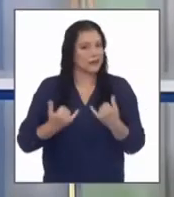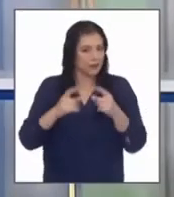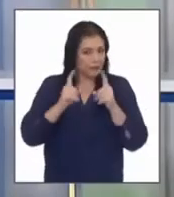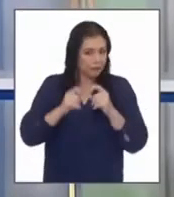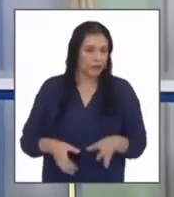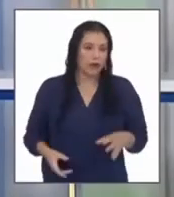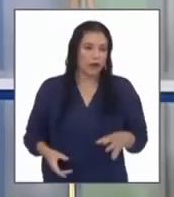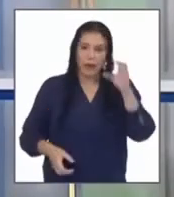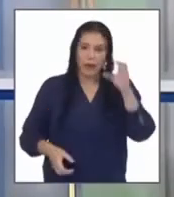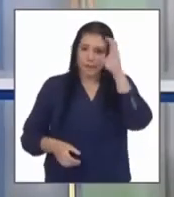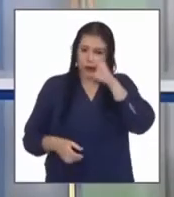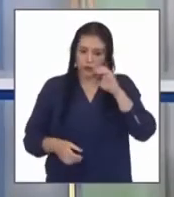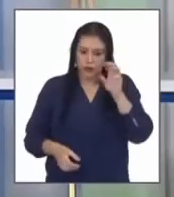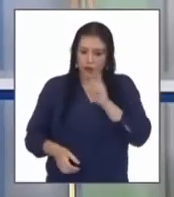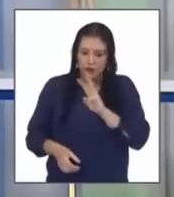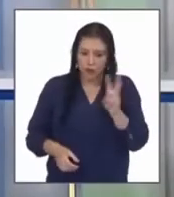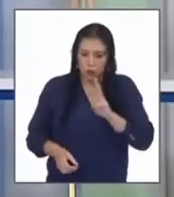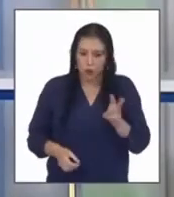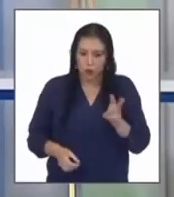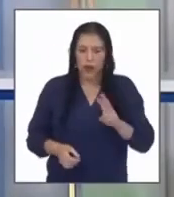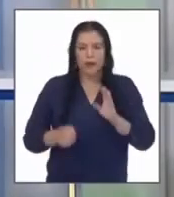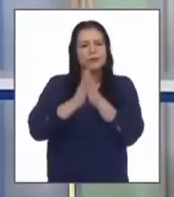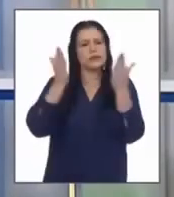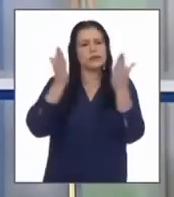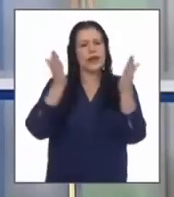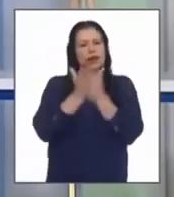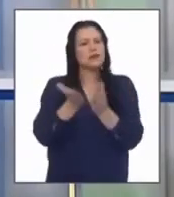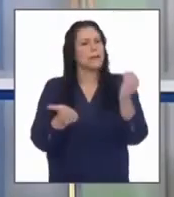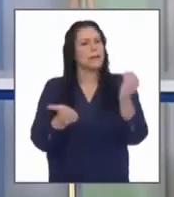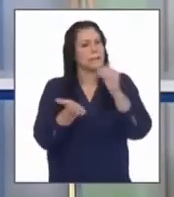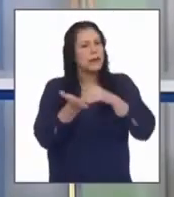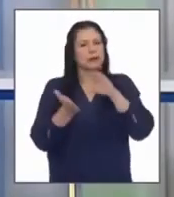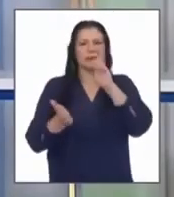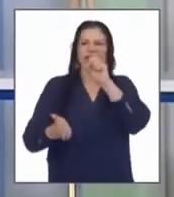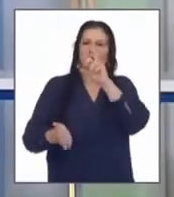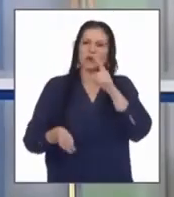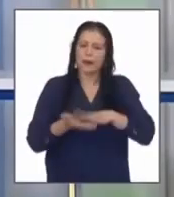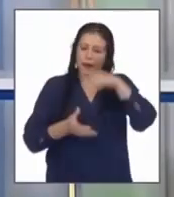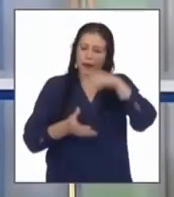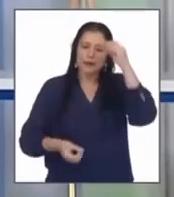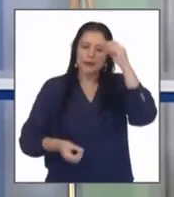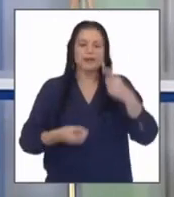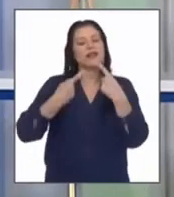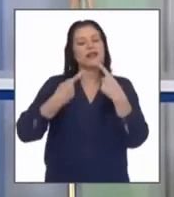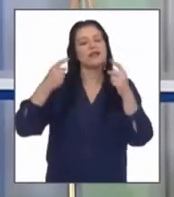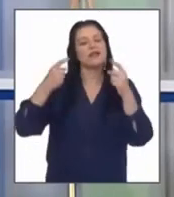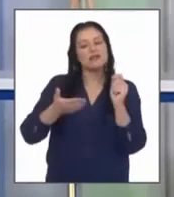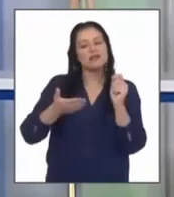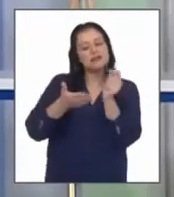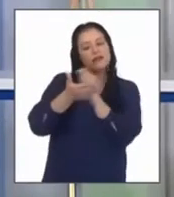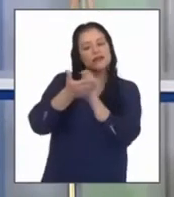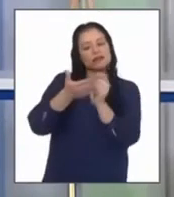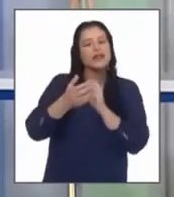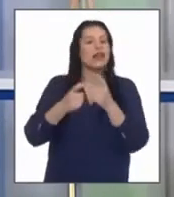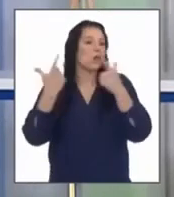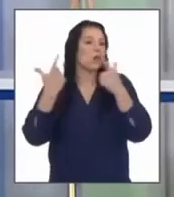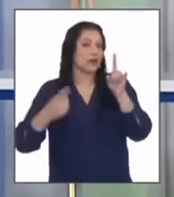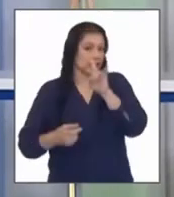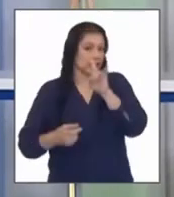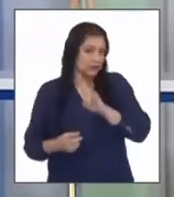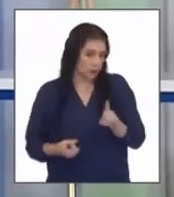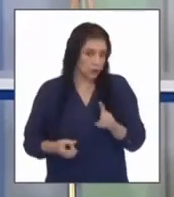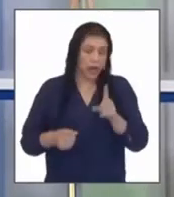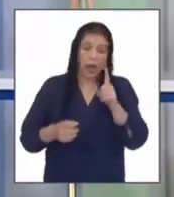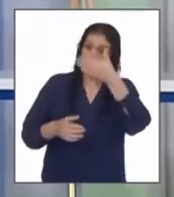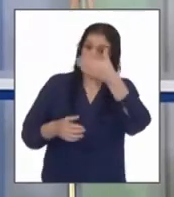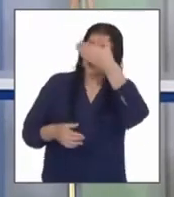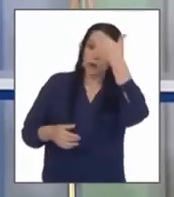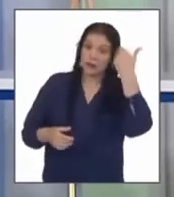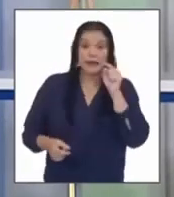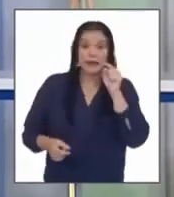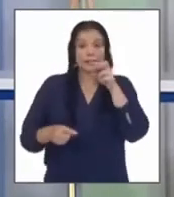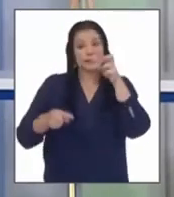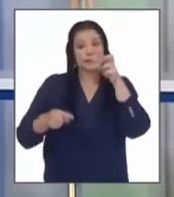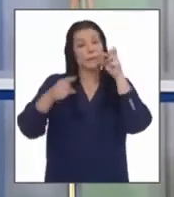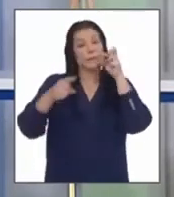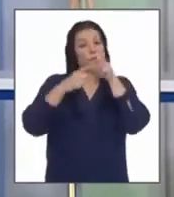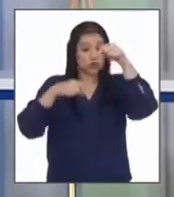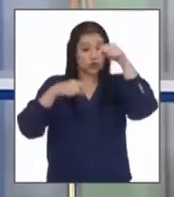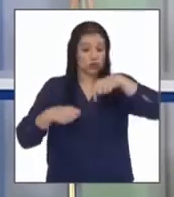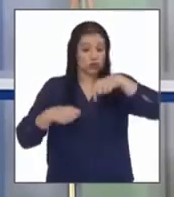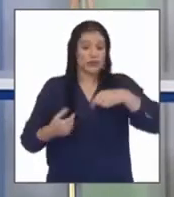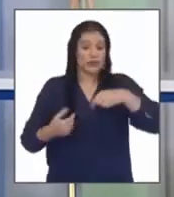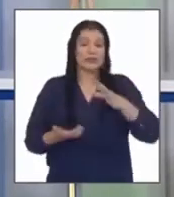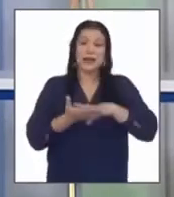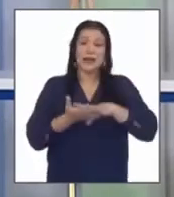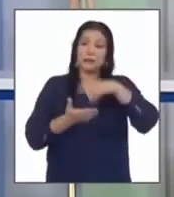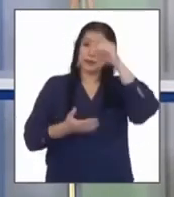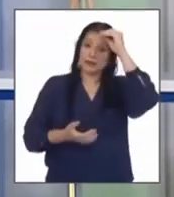buscaré en la web portadas de diarios y más crónicas para aprender del estilo y lenguaje en la redacción no olvidemos que ese es el producto de